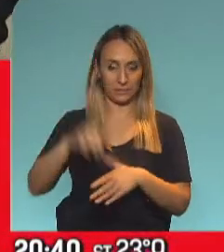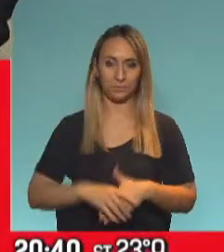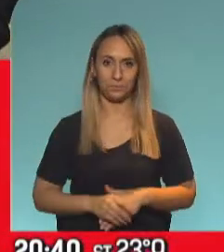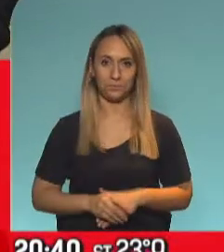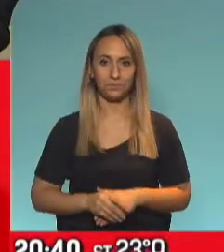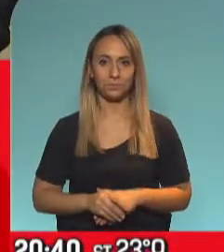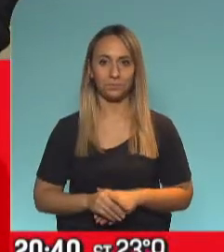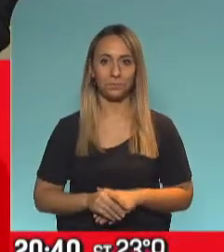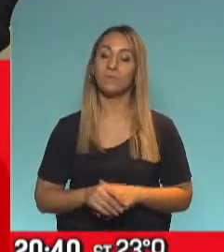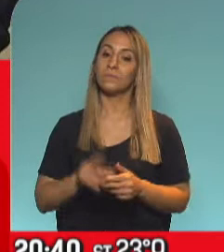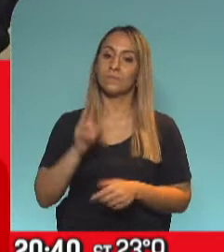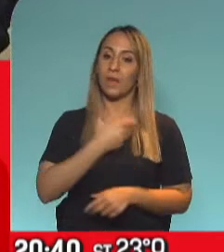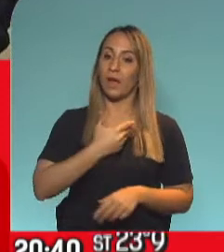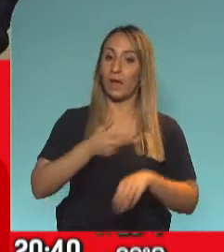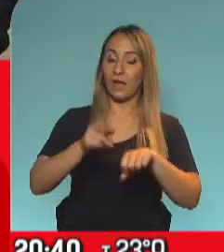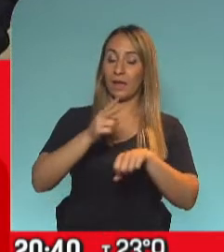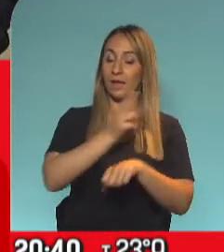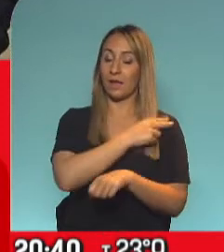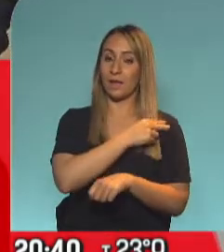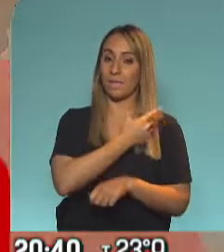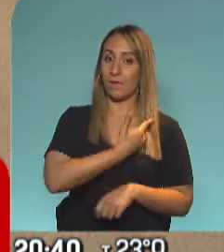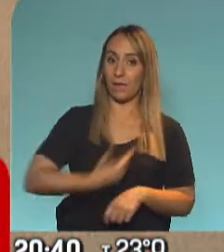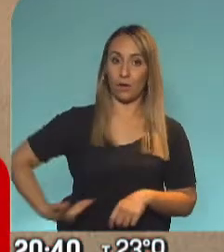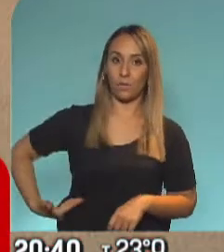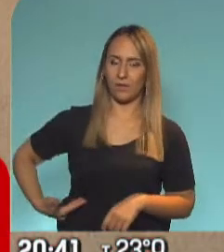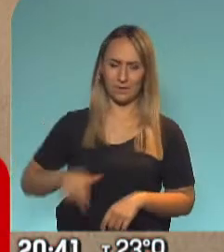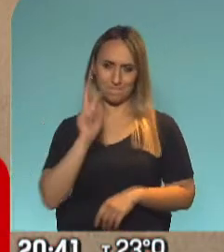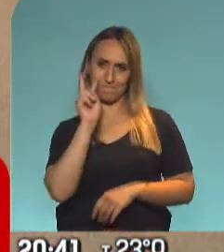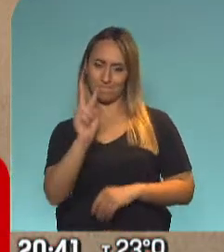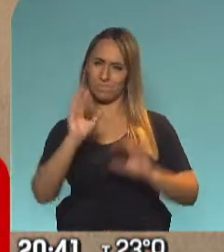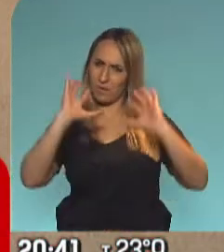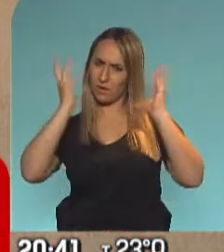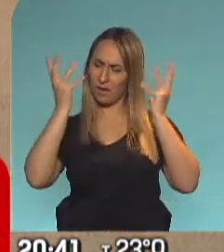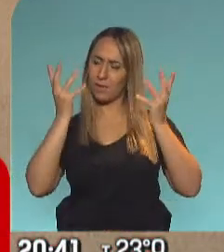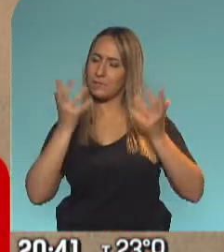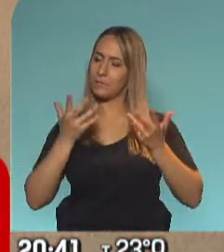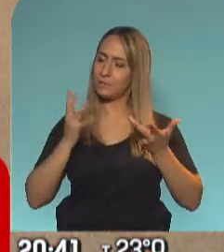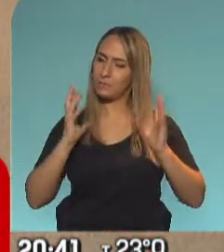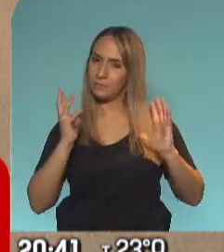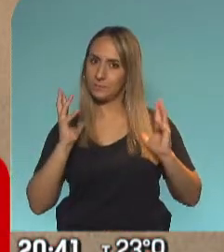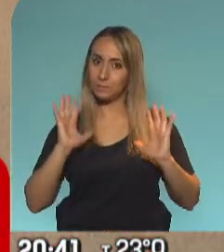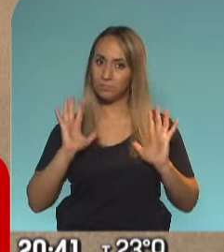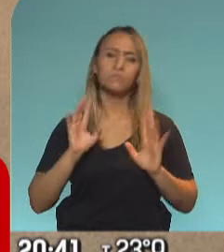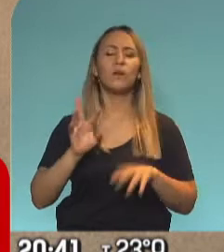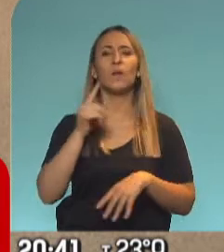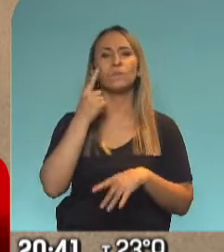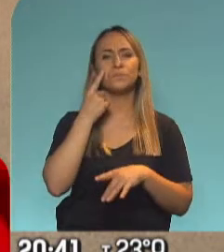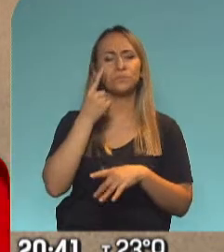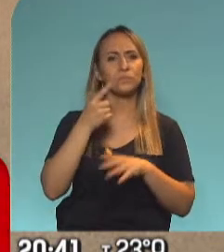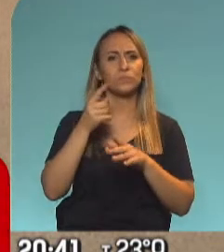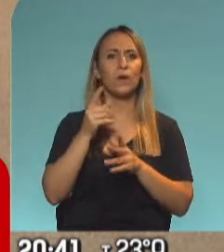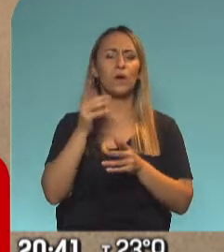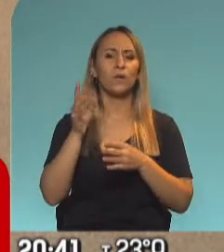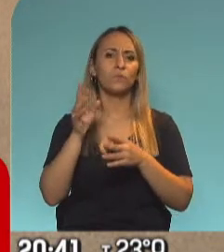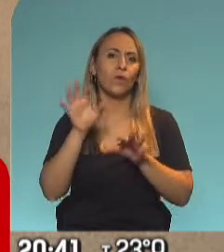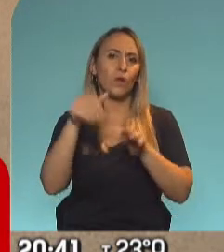Ariel, se lo vio al jefe de gobierno porteño, ofuscado, molesto, enojado, pero vamos a repasar lo más importante,